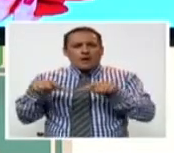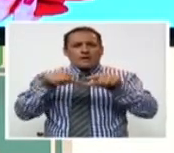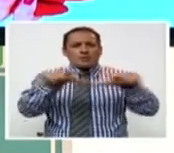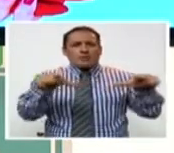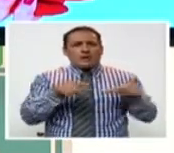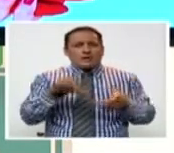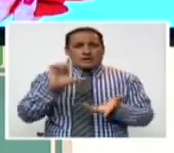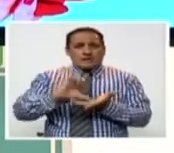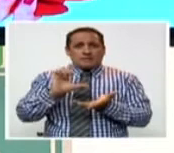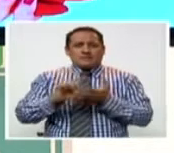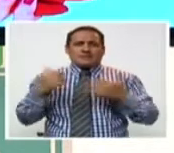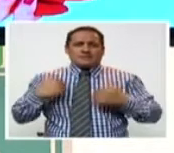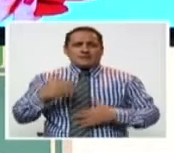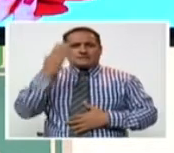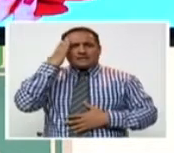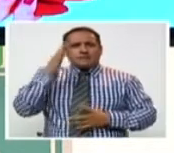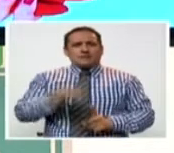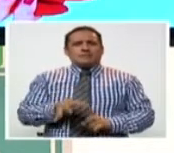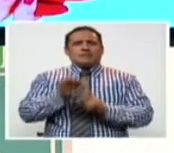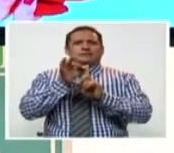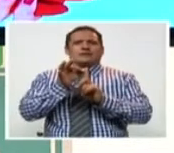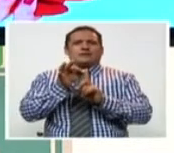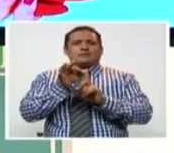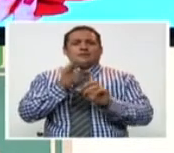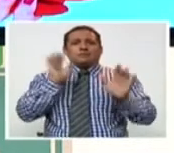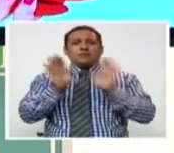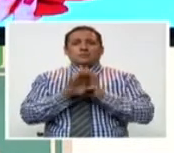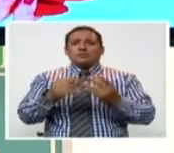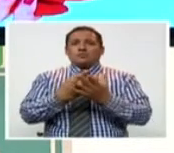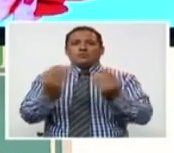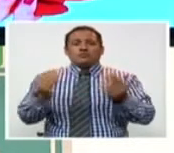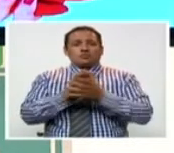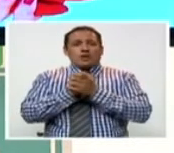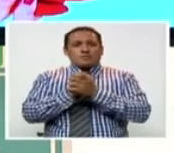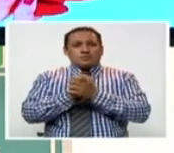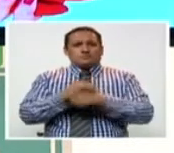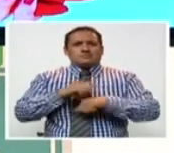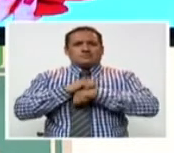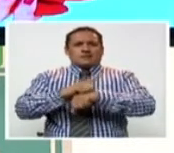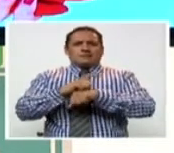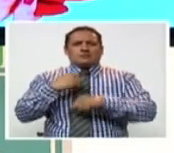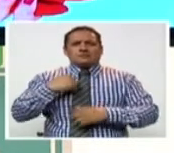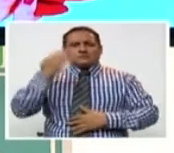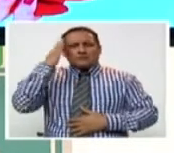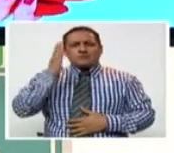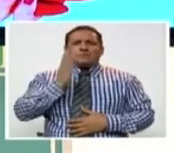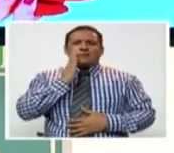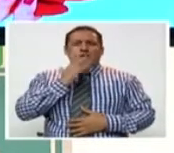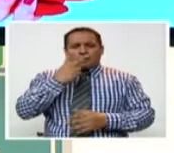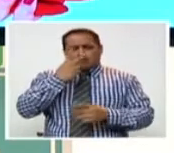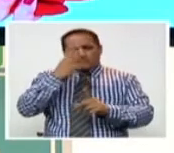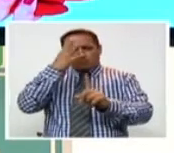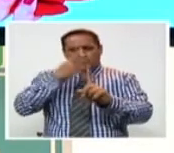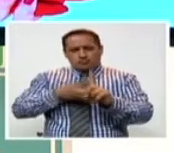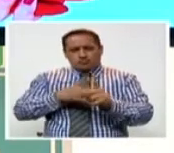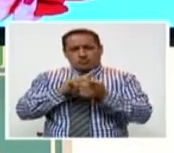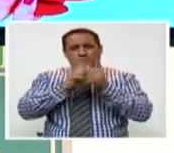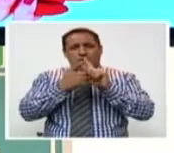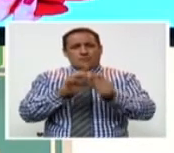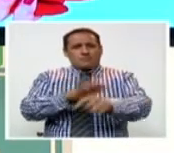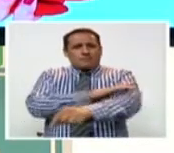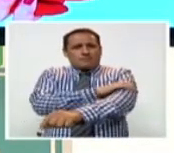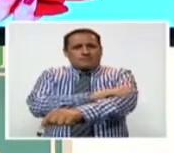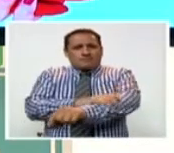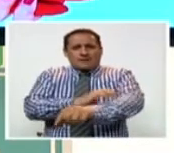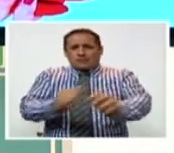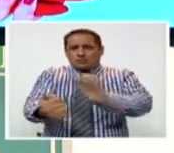fuera de Lima que ya se han especializado. De manera que nuestros amigos pediatras rápidamente, cuando la mamita nota alguna alteración en